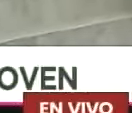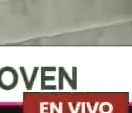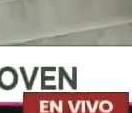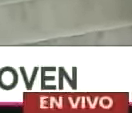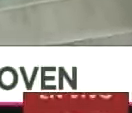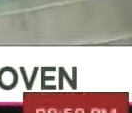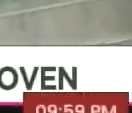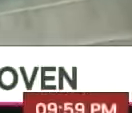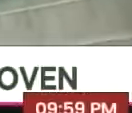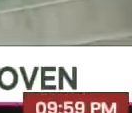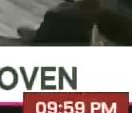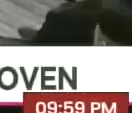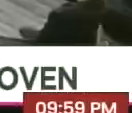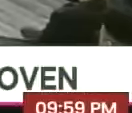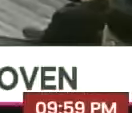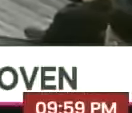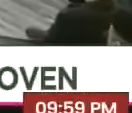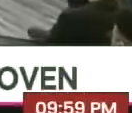Yeah.